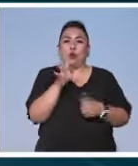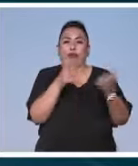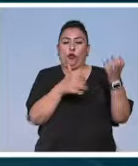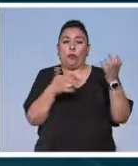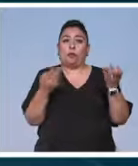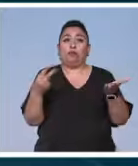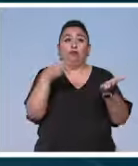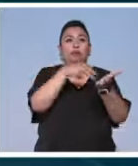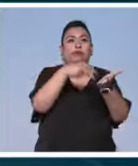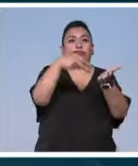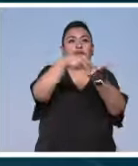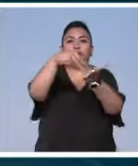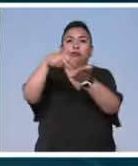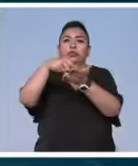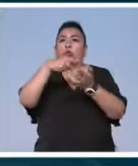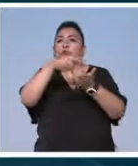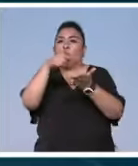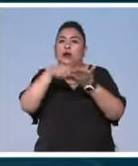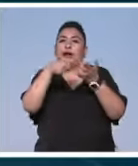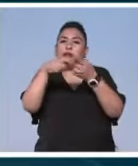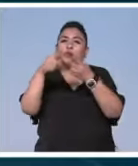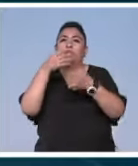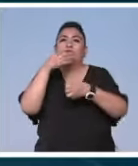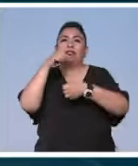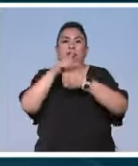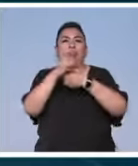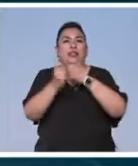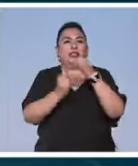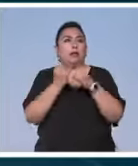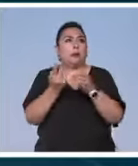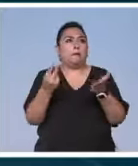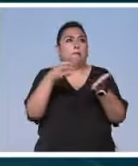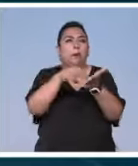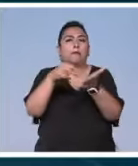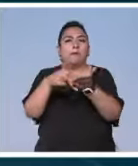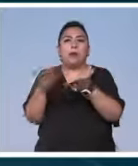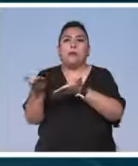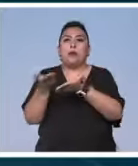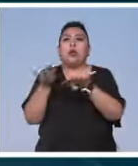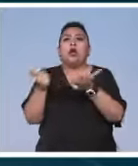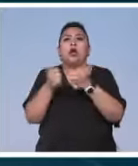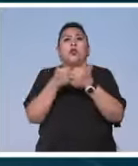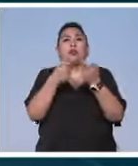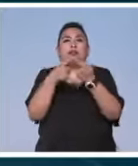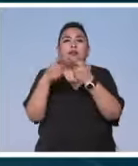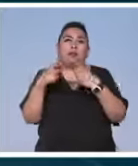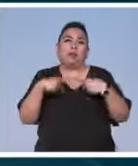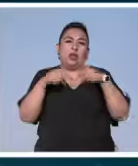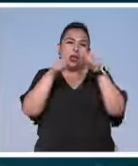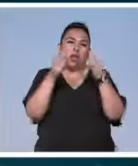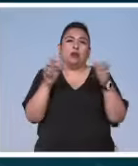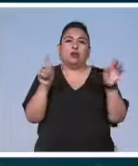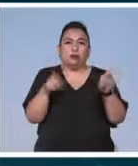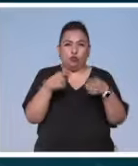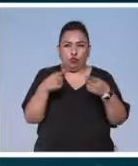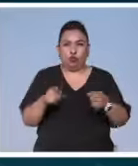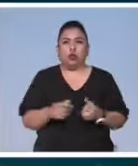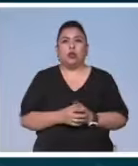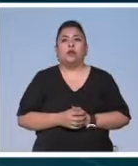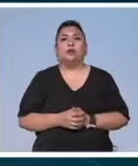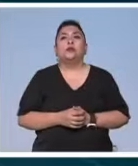ha presentado en diferentes recintos y festivales internacionales y ha colaborado con diversos artistas y músicos.